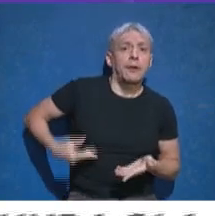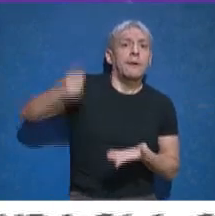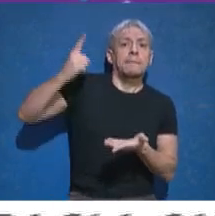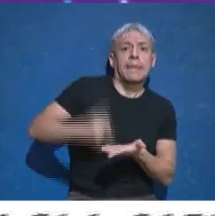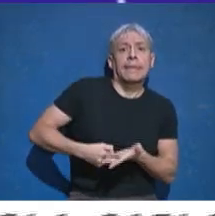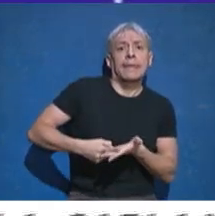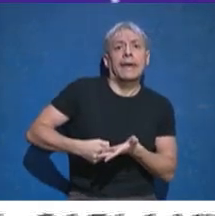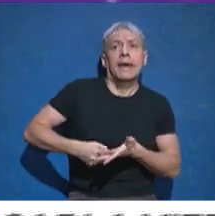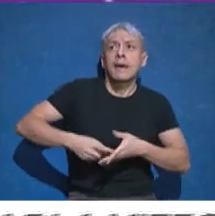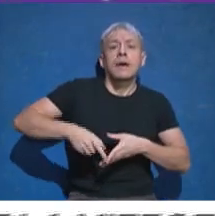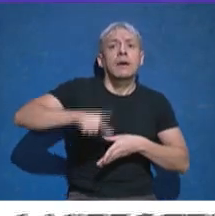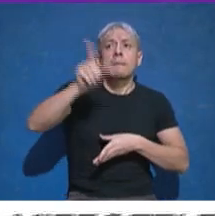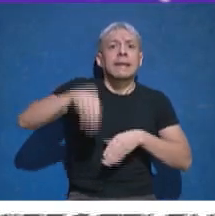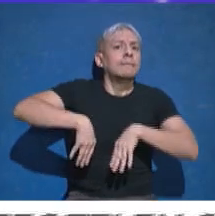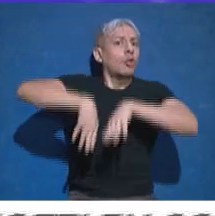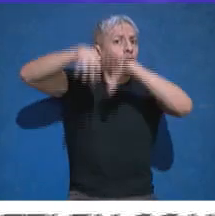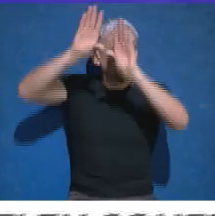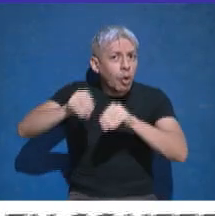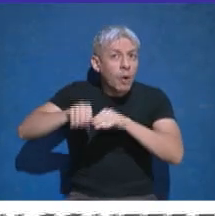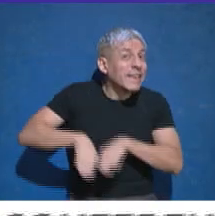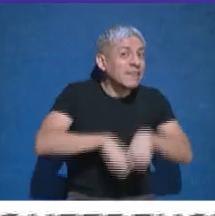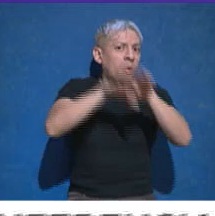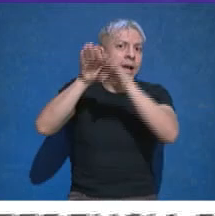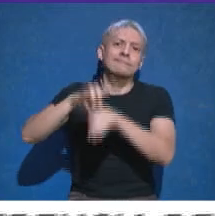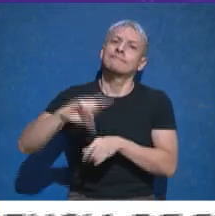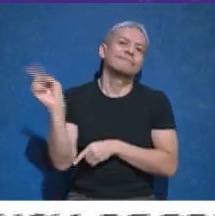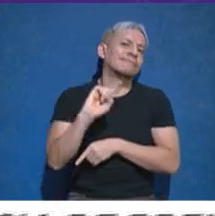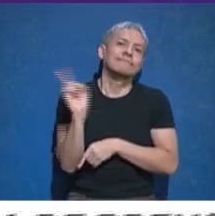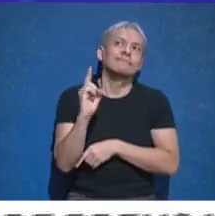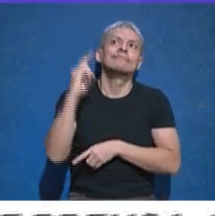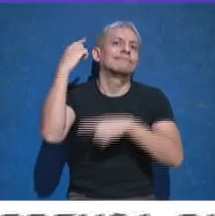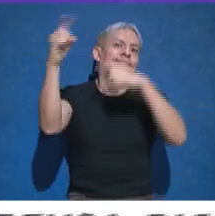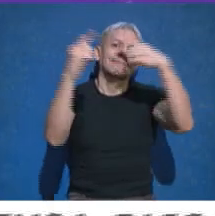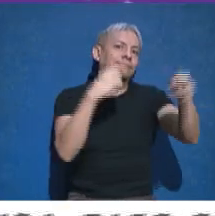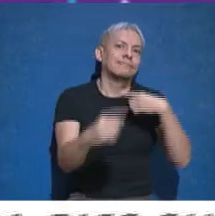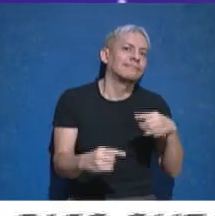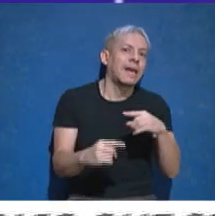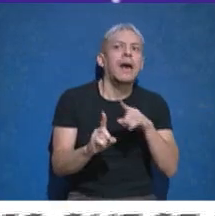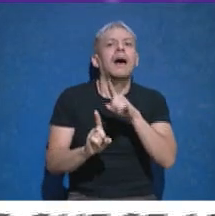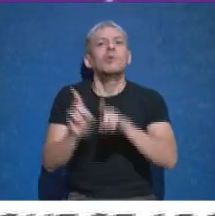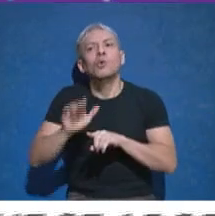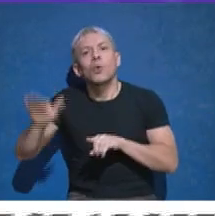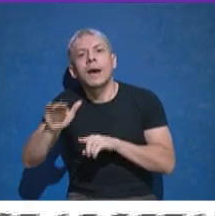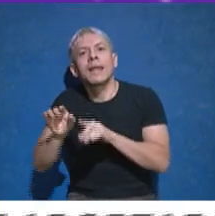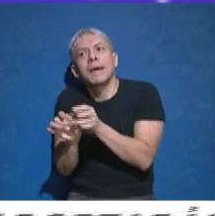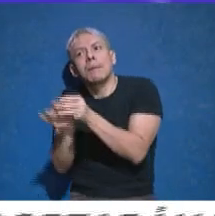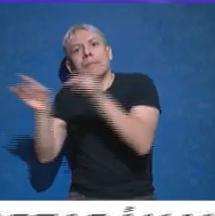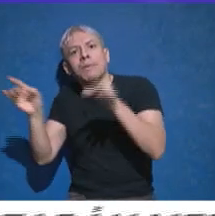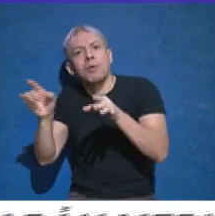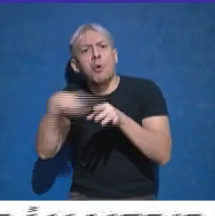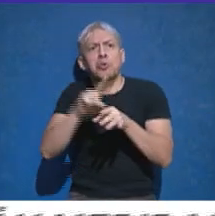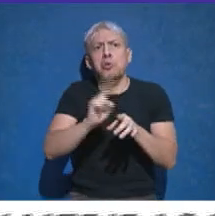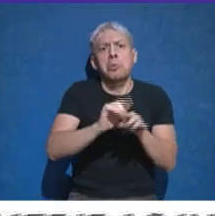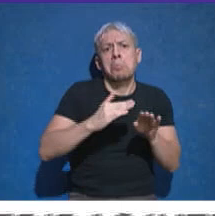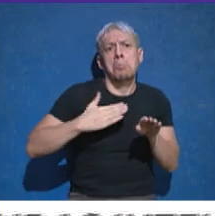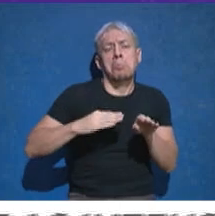para todo el país igual cuando estamos teniendo lugares en donde hay aumentos de casos y lugares en donde no hay aumentos de casos.